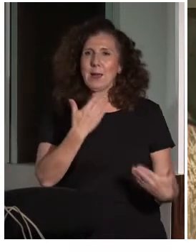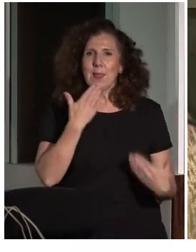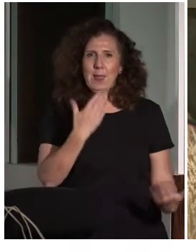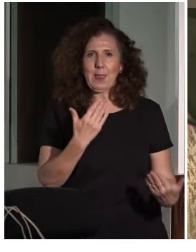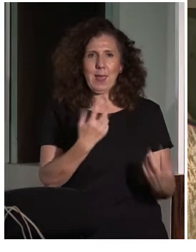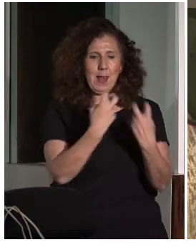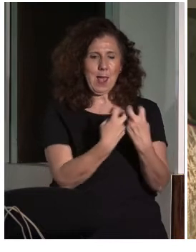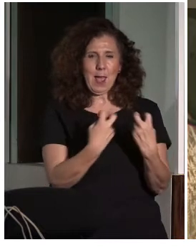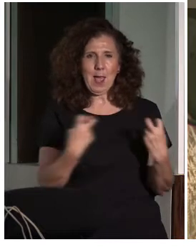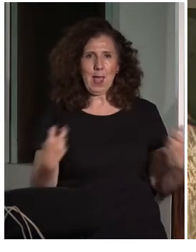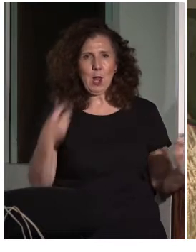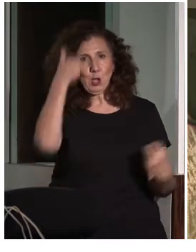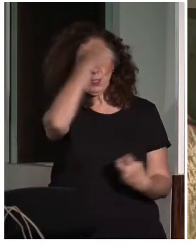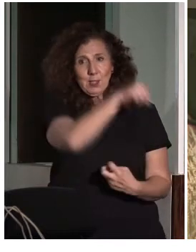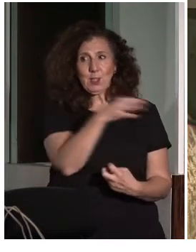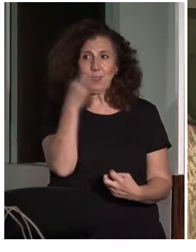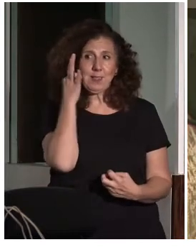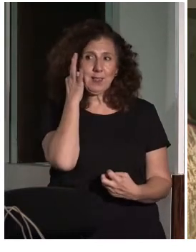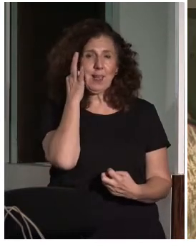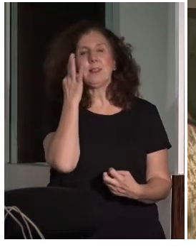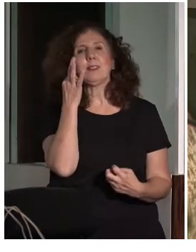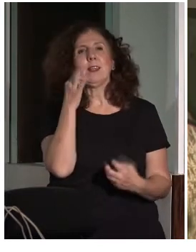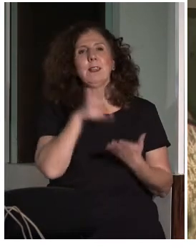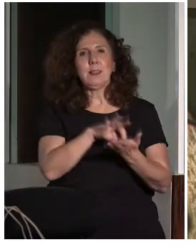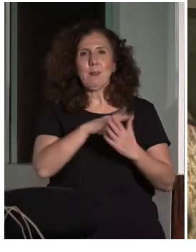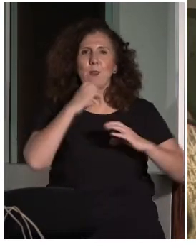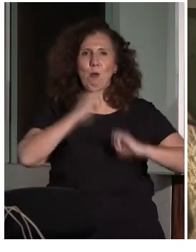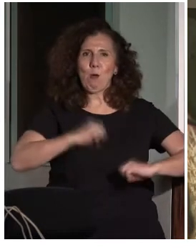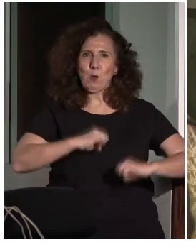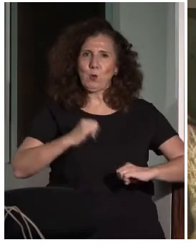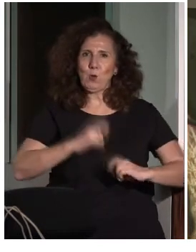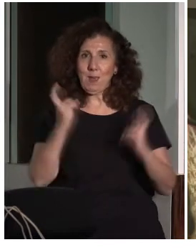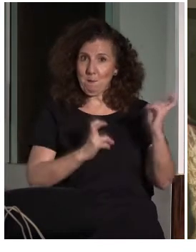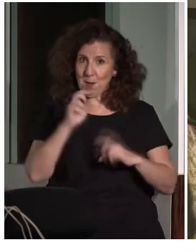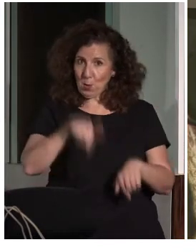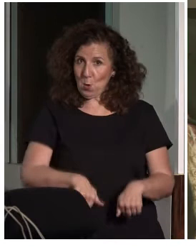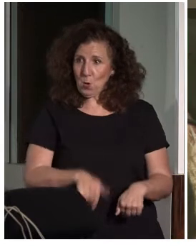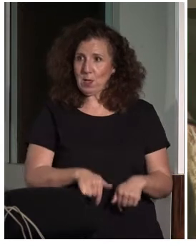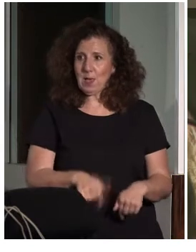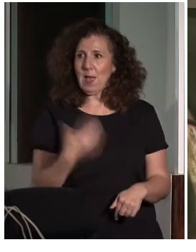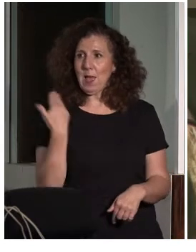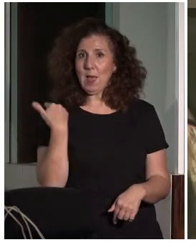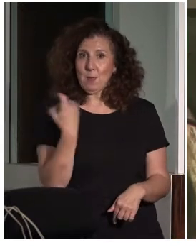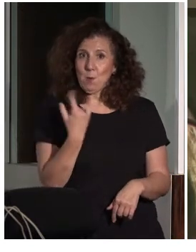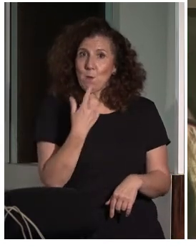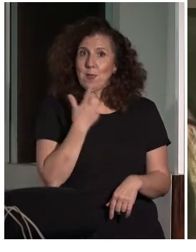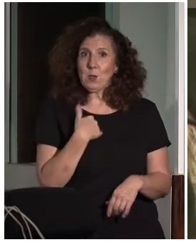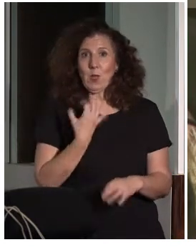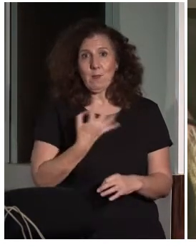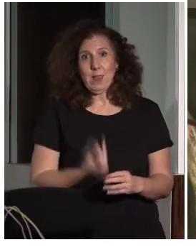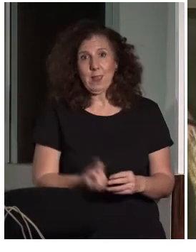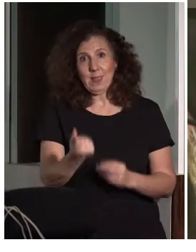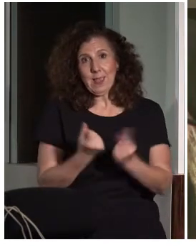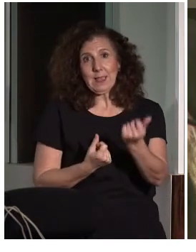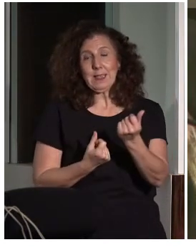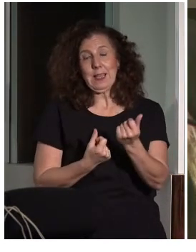servicio adulto de la Asociación Sinovedadón de Córdoba que hayan asistido. Me comunicaban hace un momento que se tienen que marchar. El acto